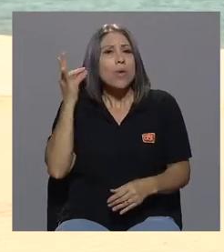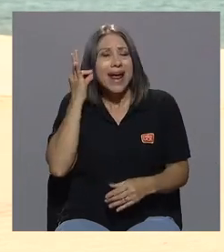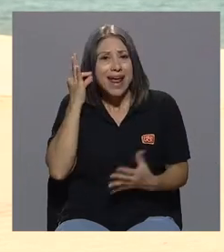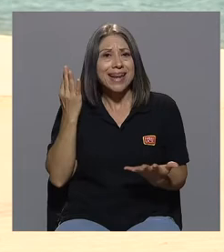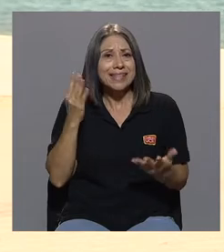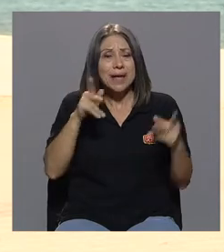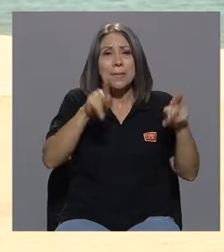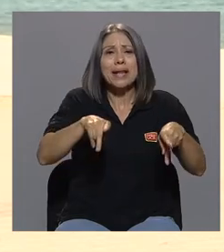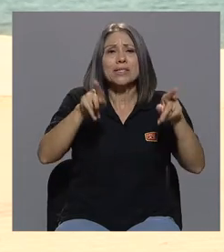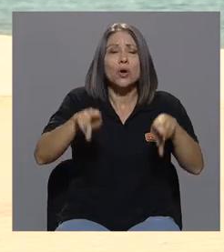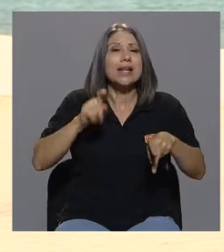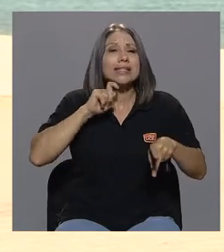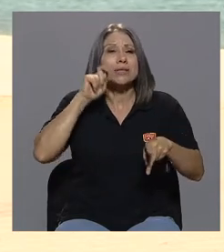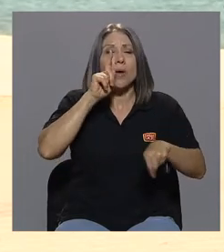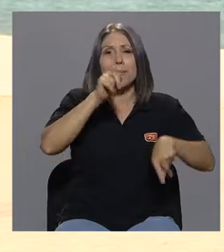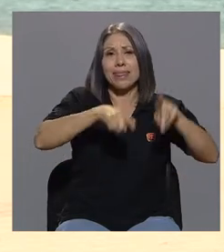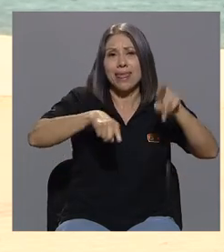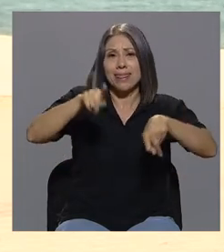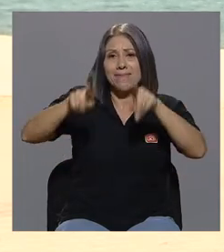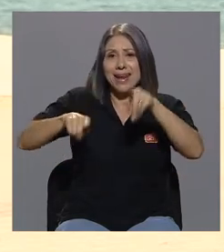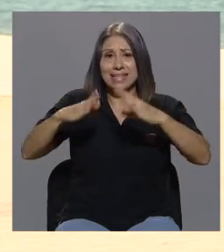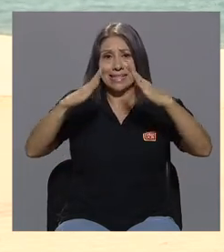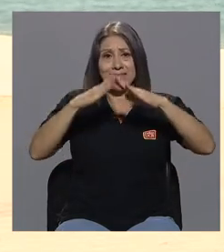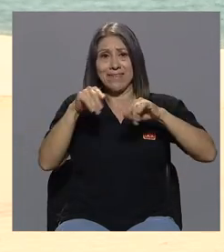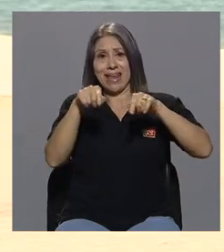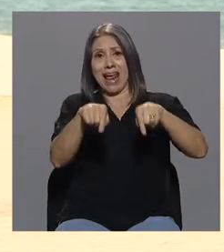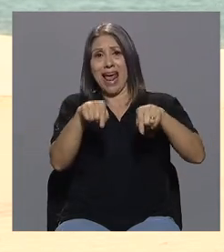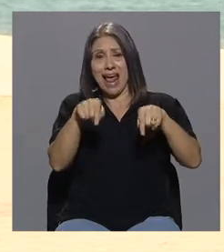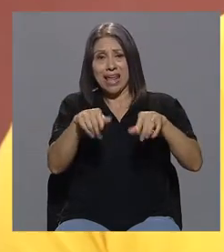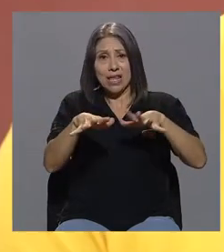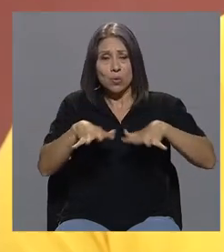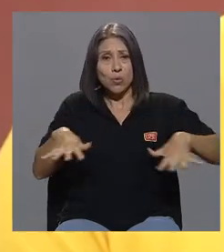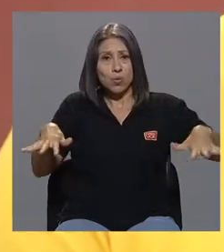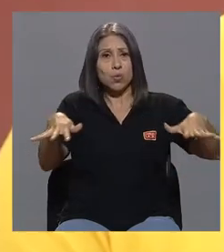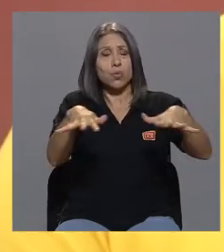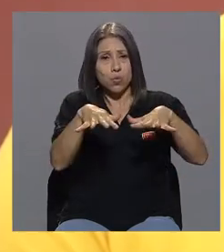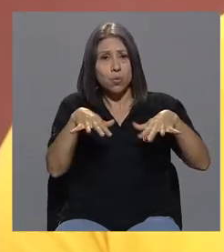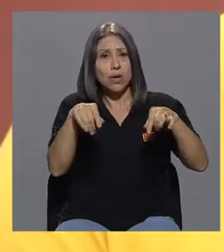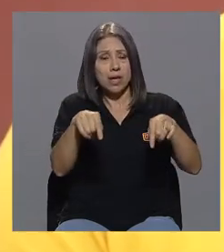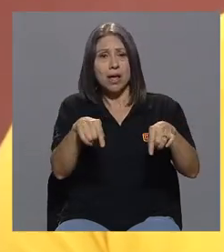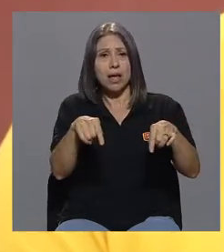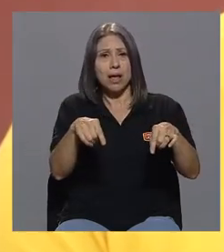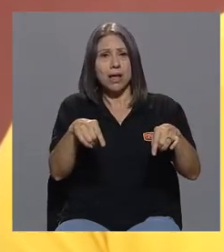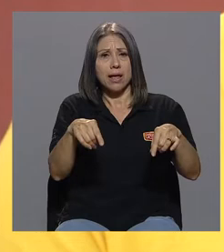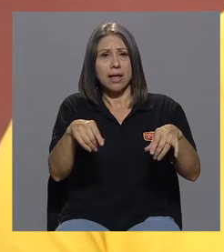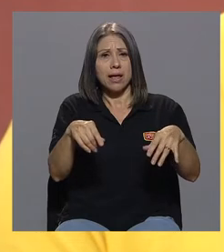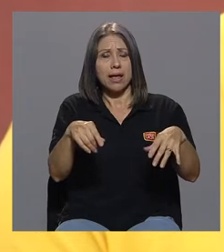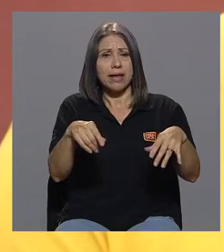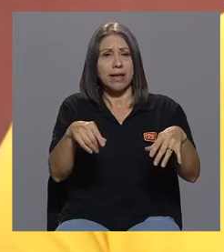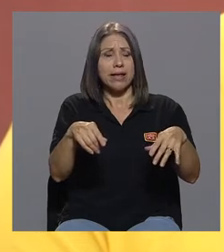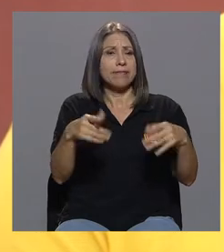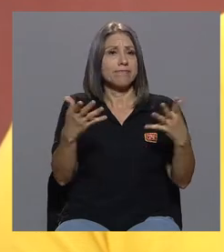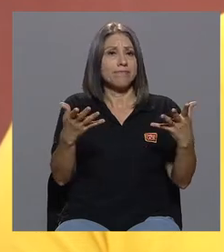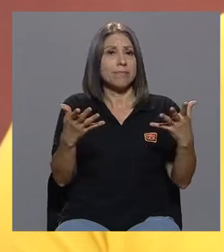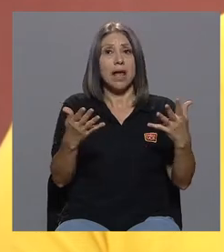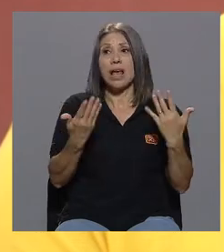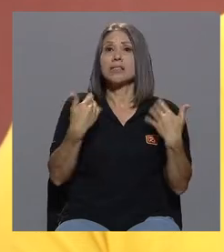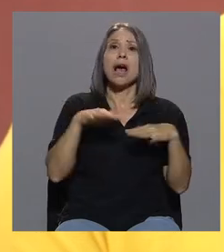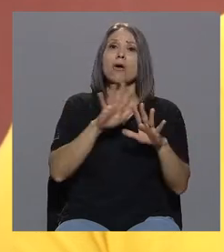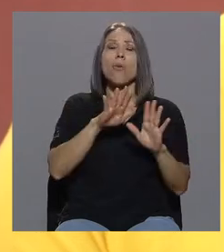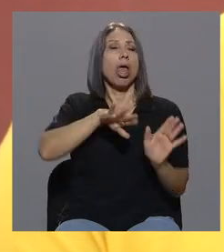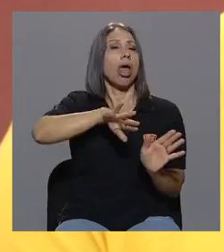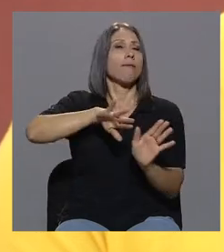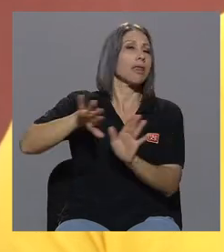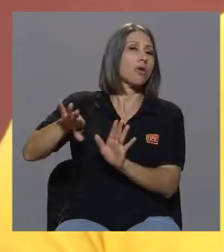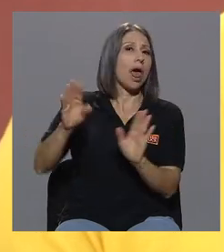diversas que viven en esos espacios, en esos círculos, en esos círculos, generan... Están abandonadas donde tienen atención. Sí,